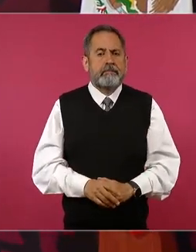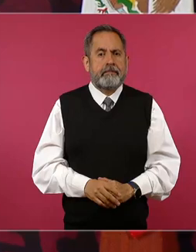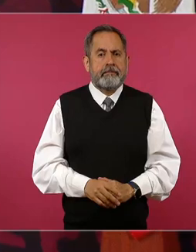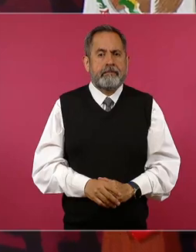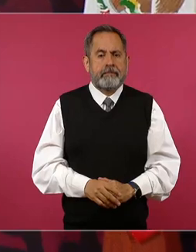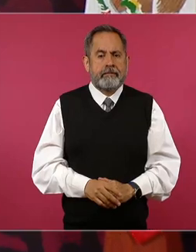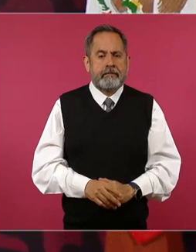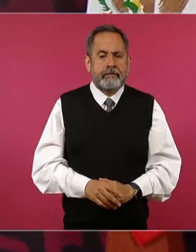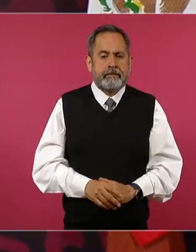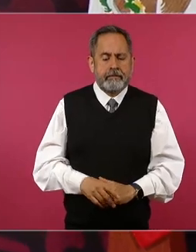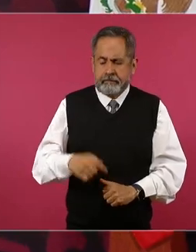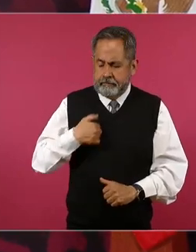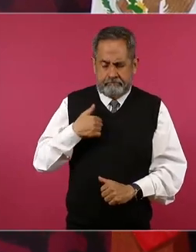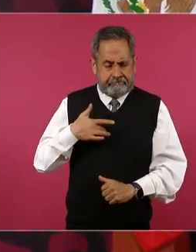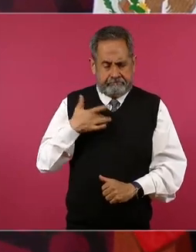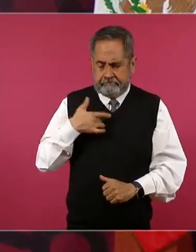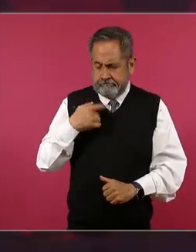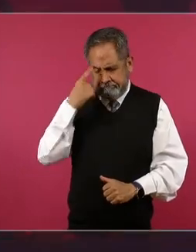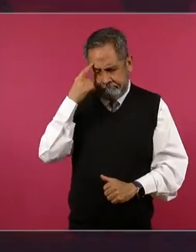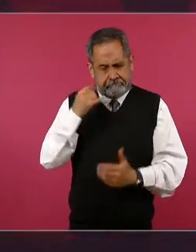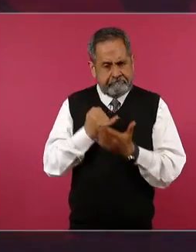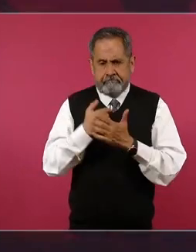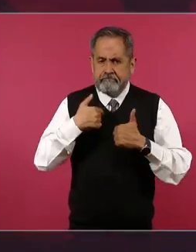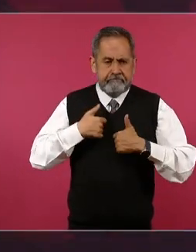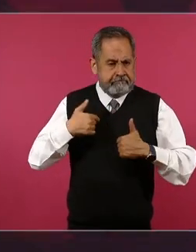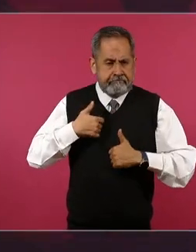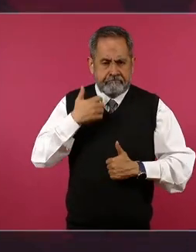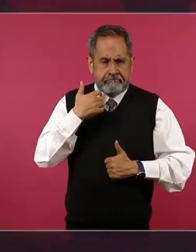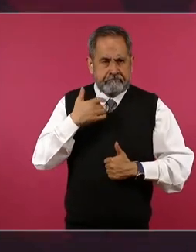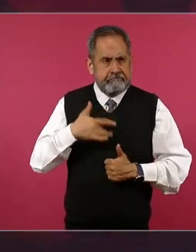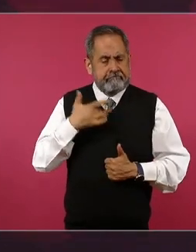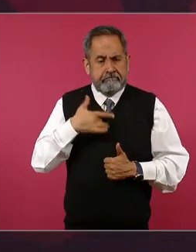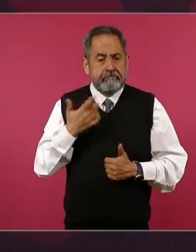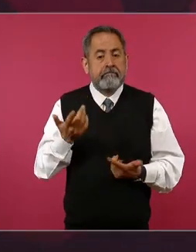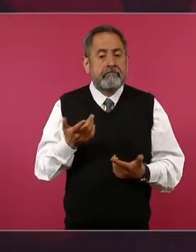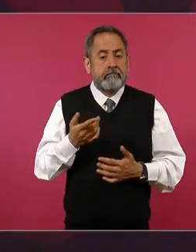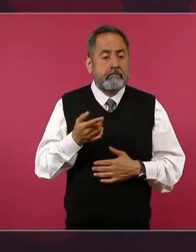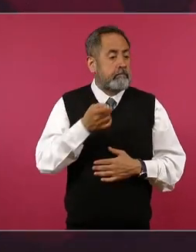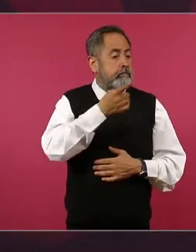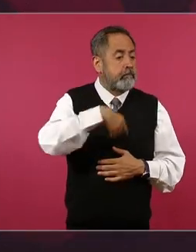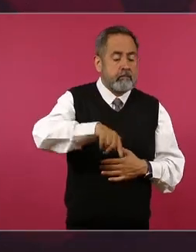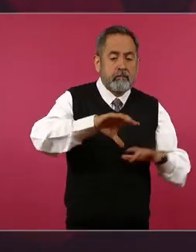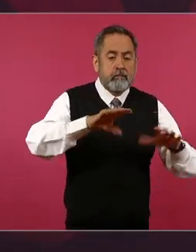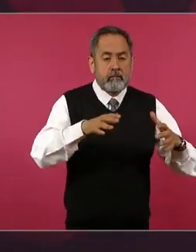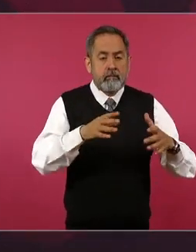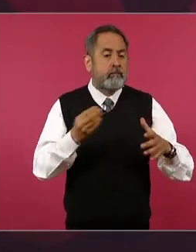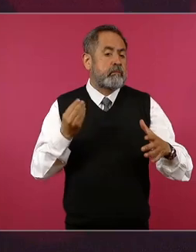Yo sostengo que cuando los abogados